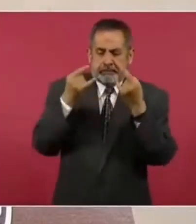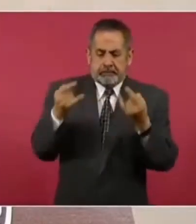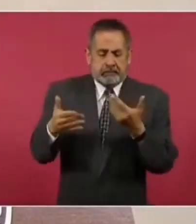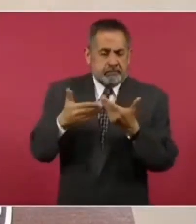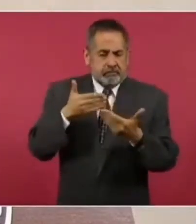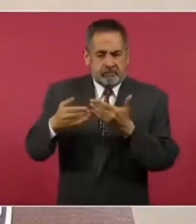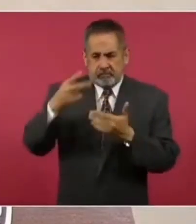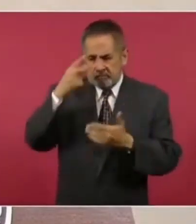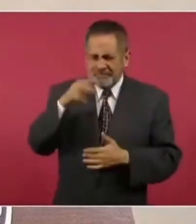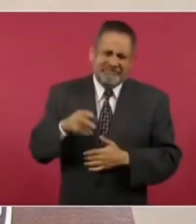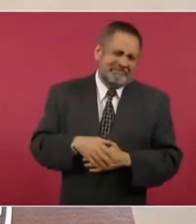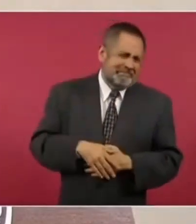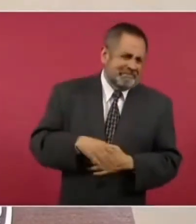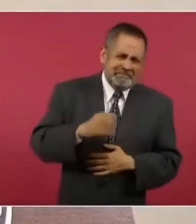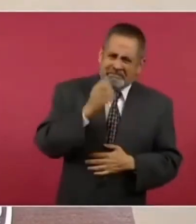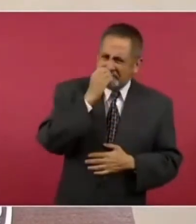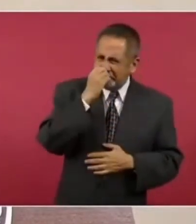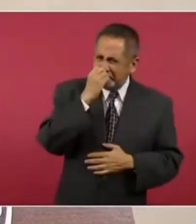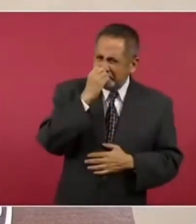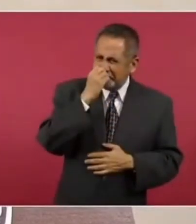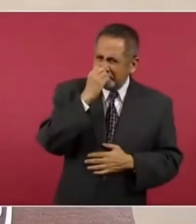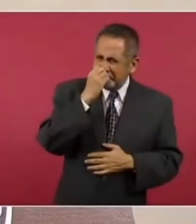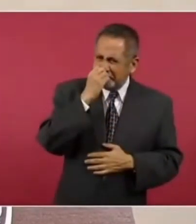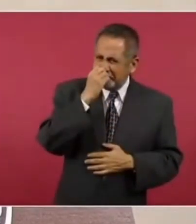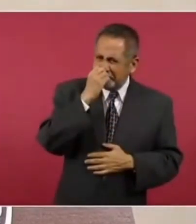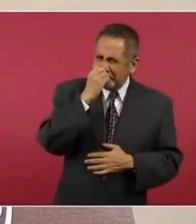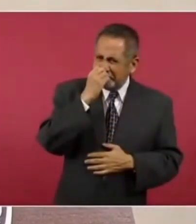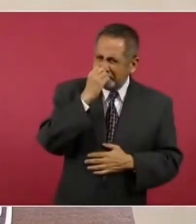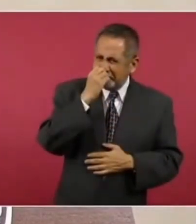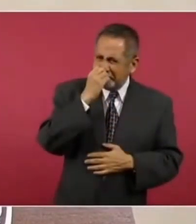son de lectura